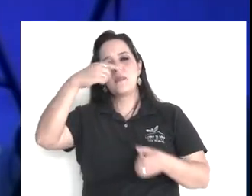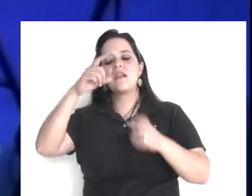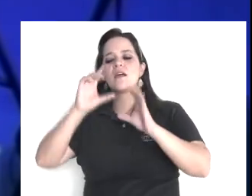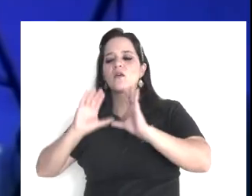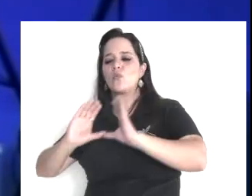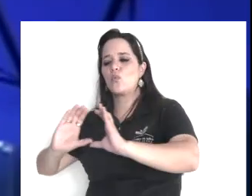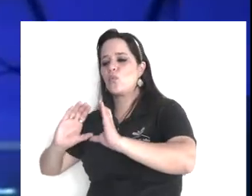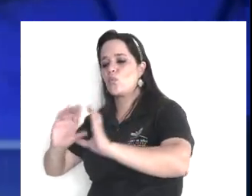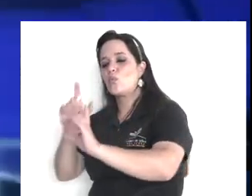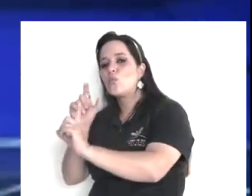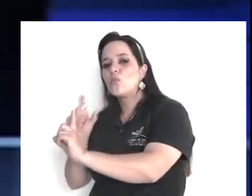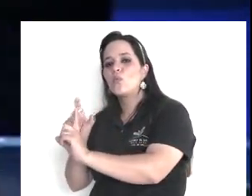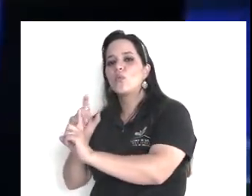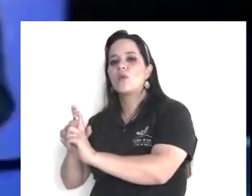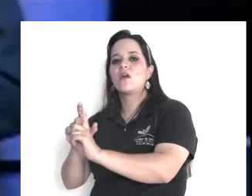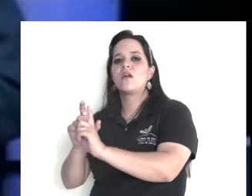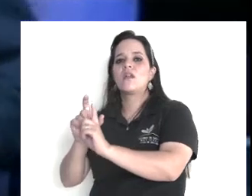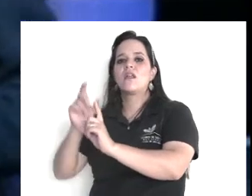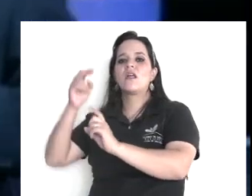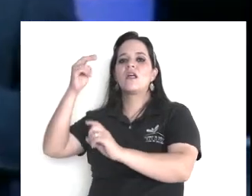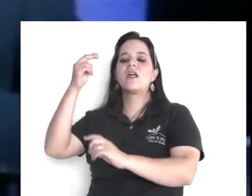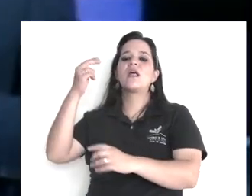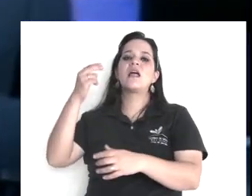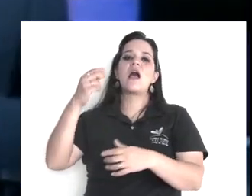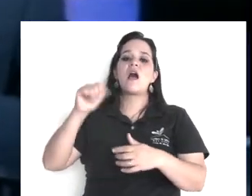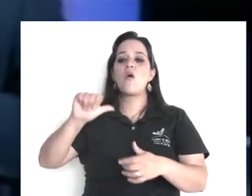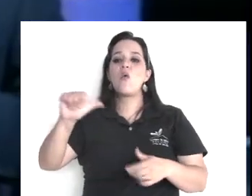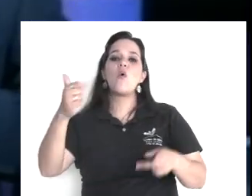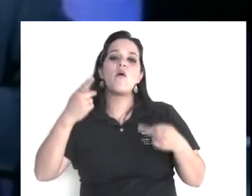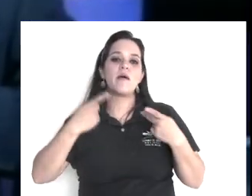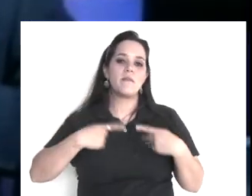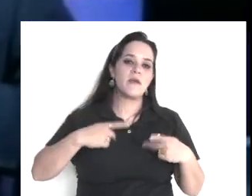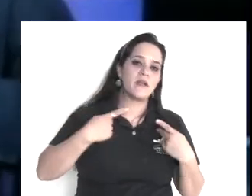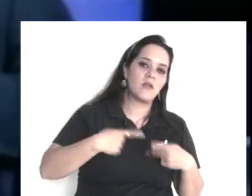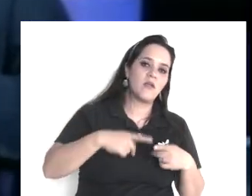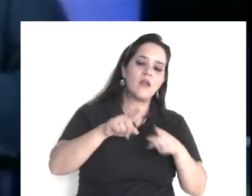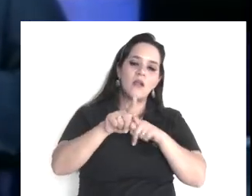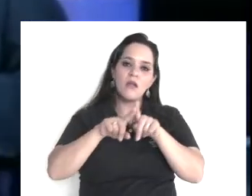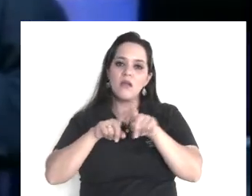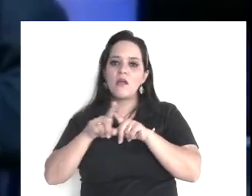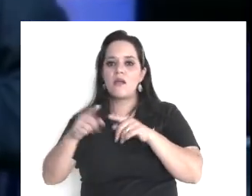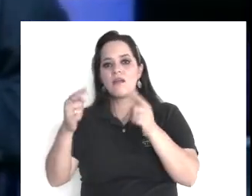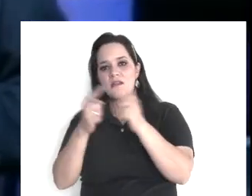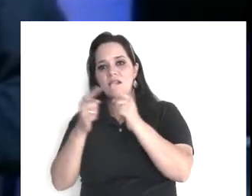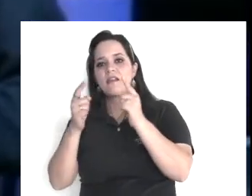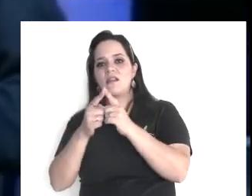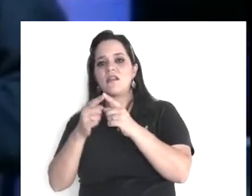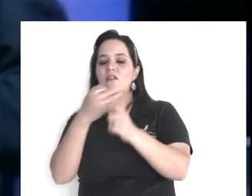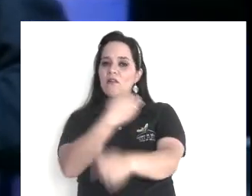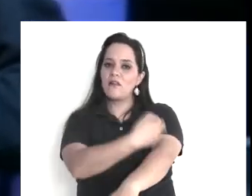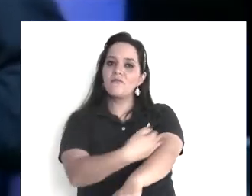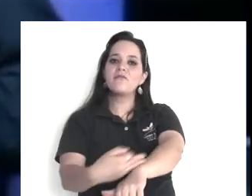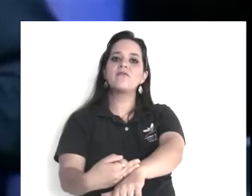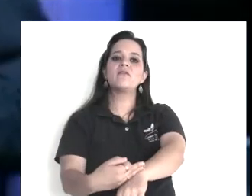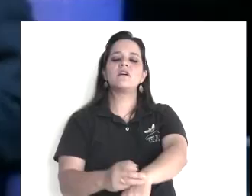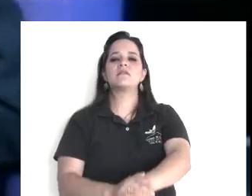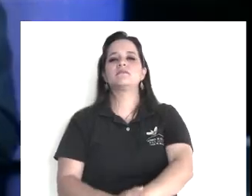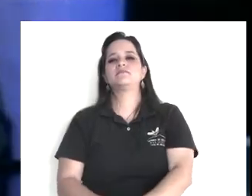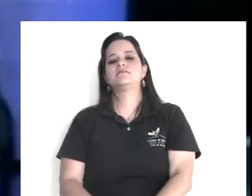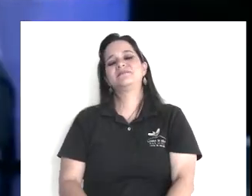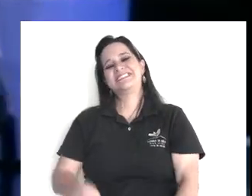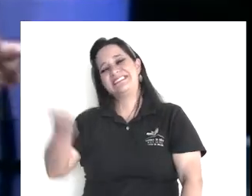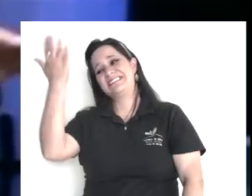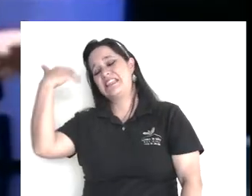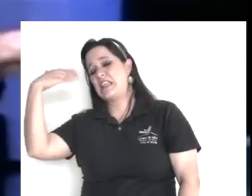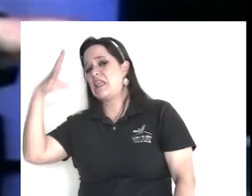buen nombre, de nuestro prójimo, hubo muchos abusos, pero,